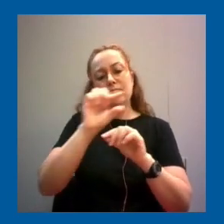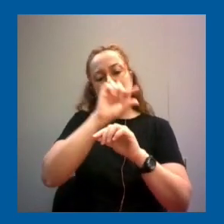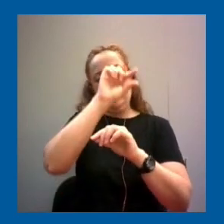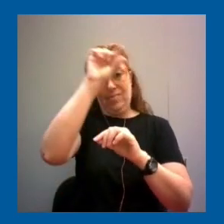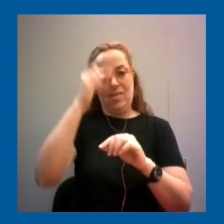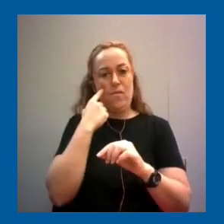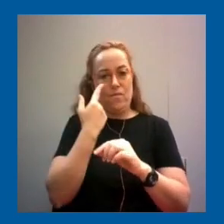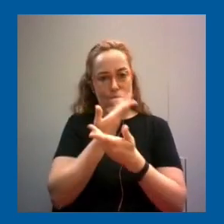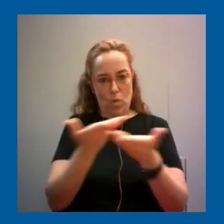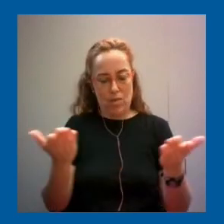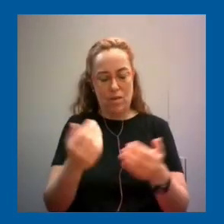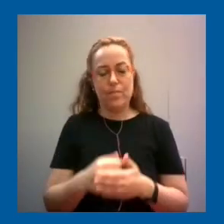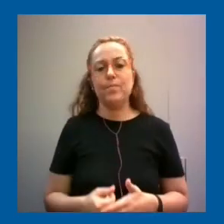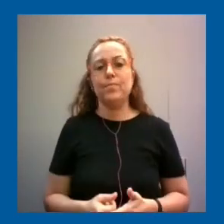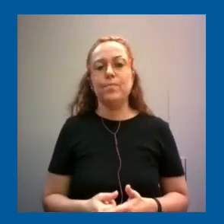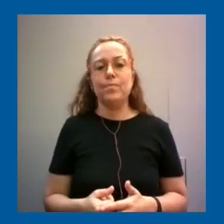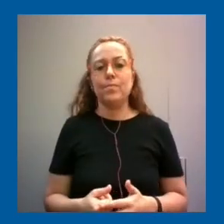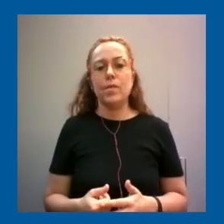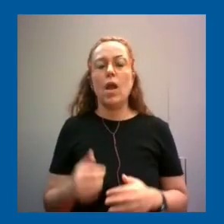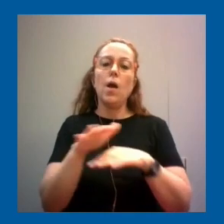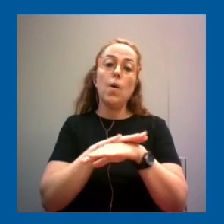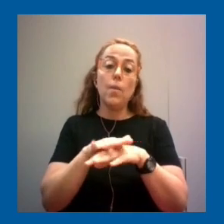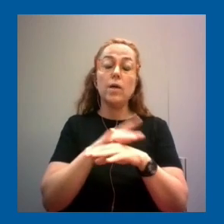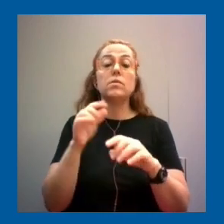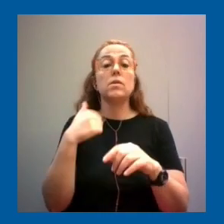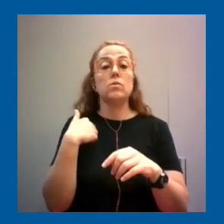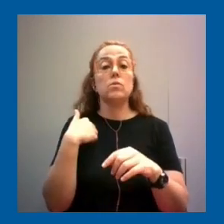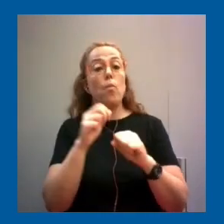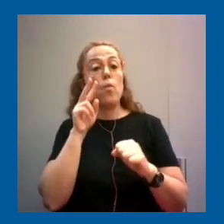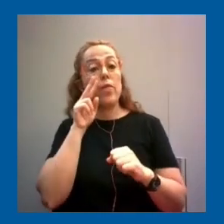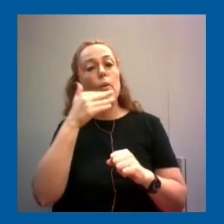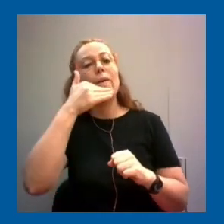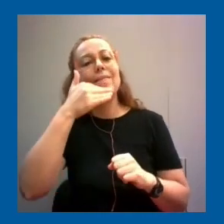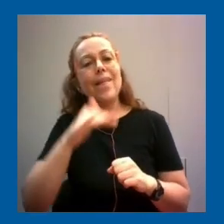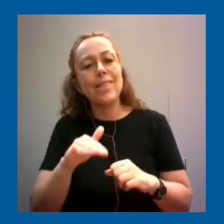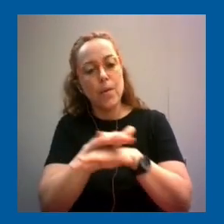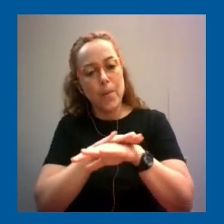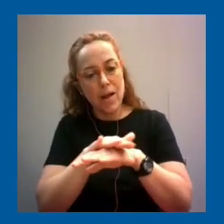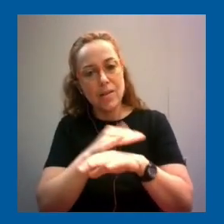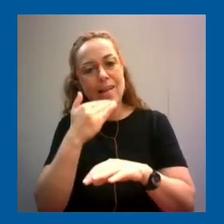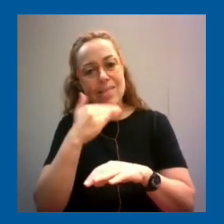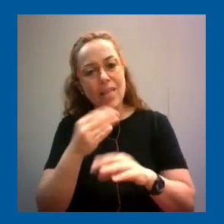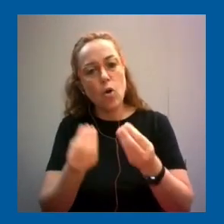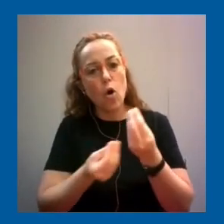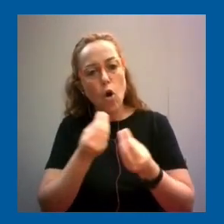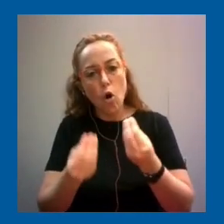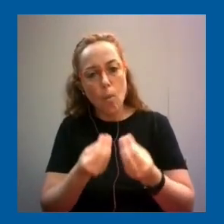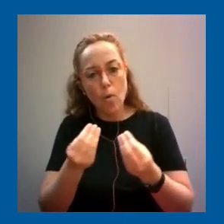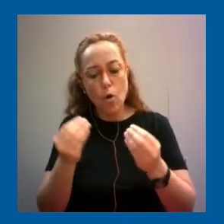Proporciona ahí la base para poder comprender. Una vez que nosotros podemos entender cómo funcionan las cuestiones